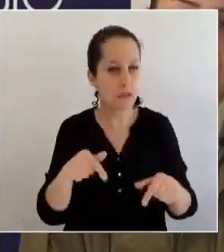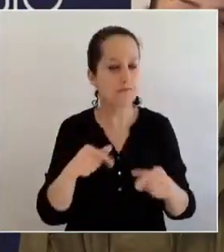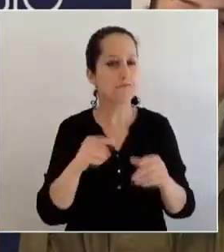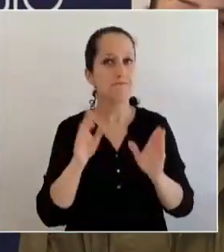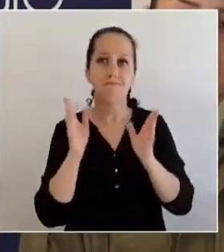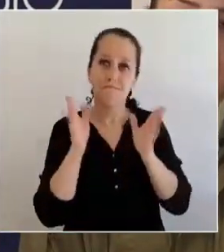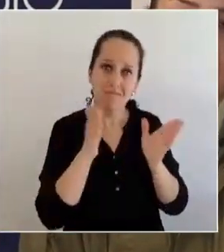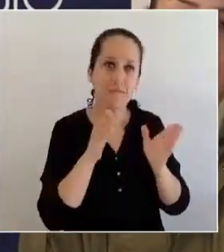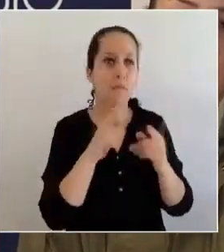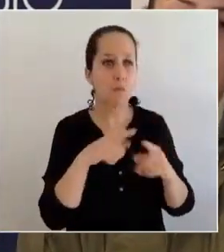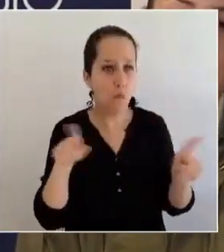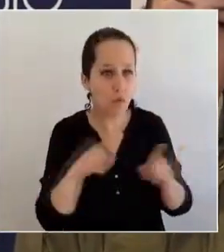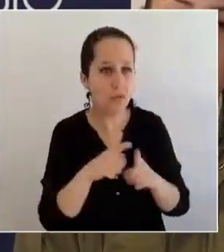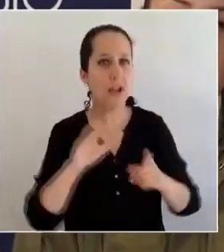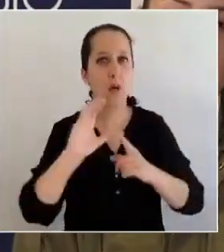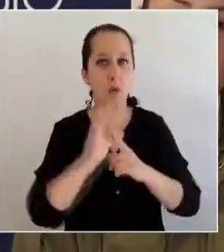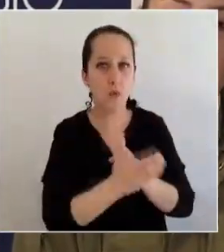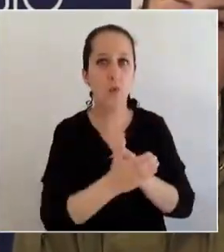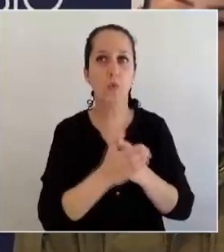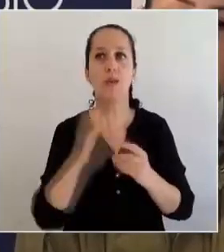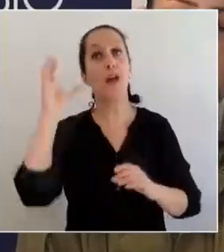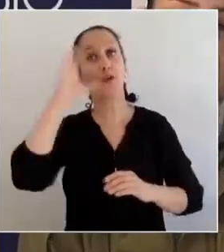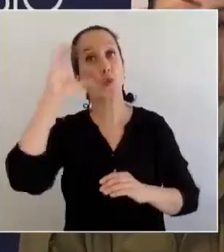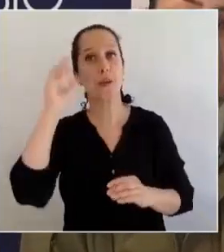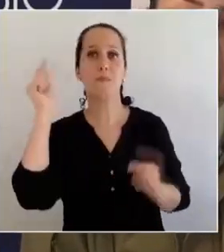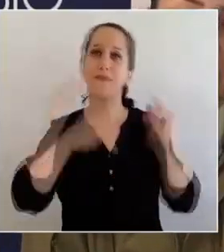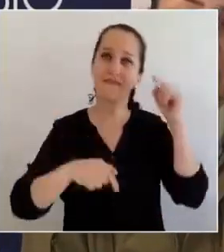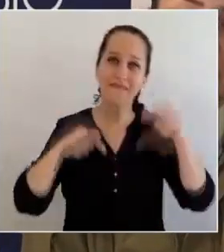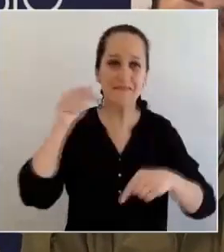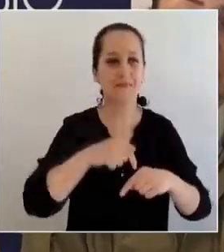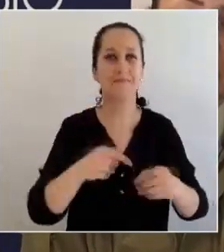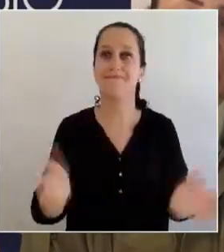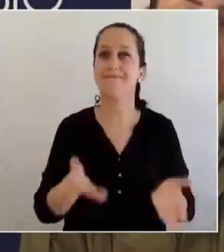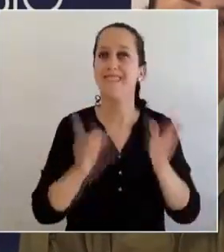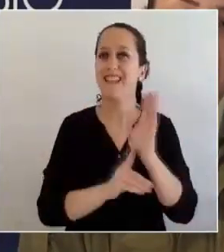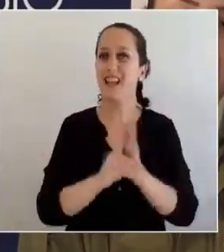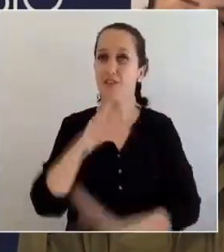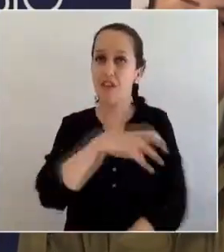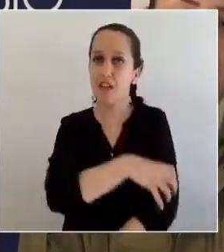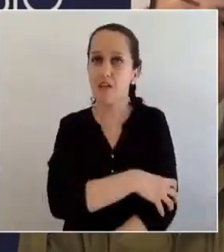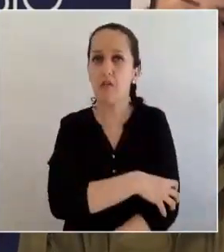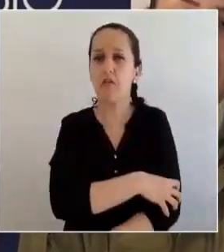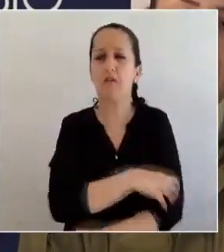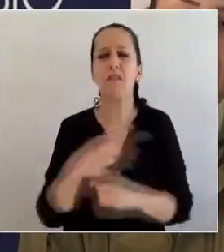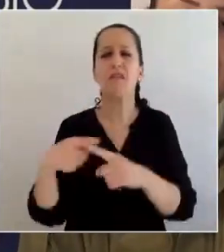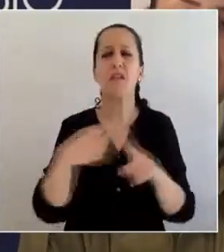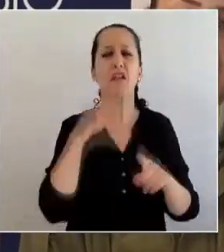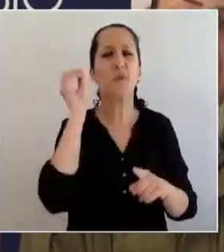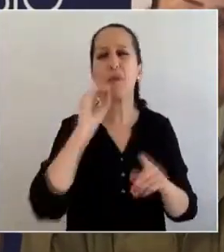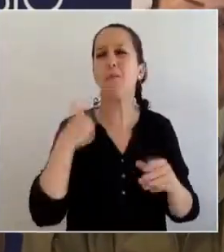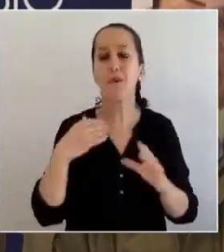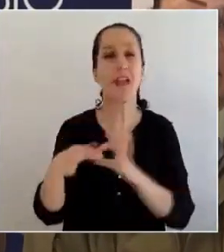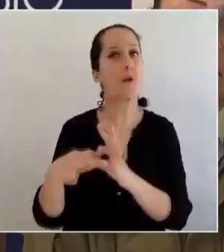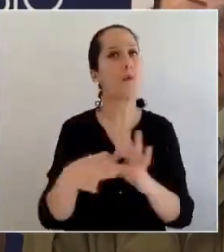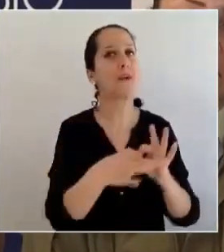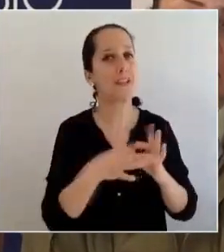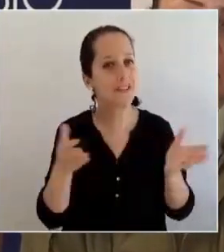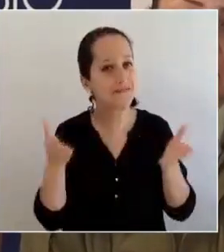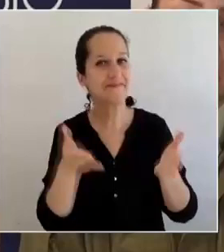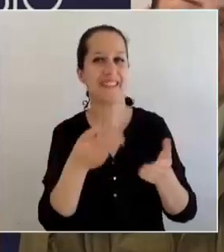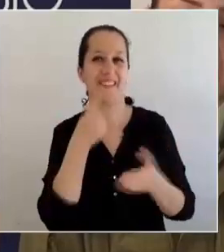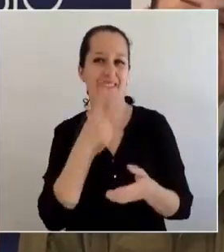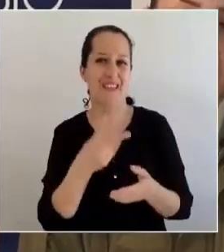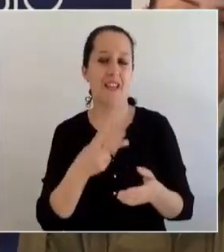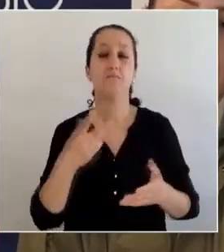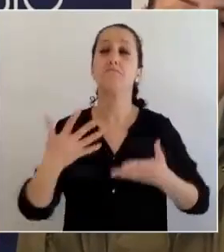música, la cultura, en pos también del turismo y el desarrollo de la región, unen todas las diferencias. Entonces, eso creo que es muy destacable.